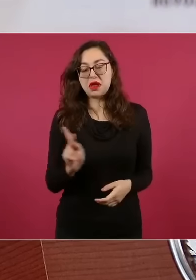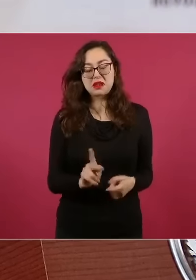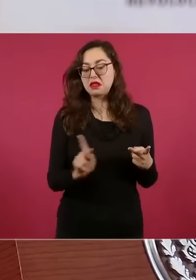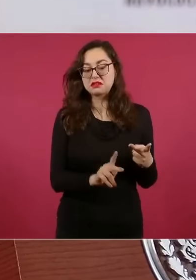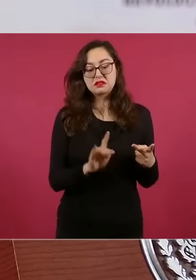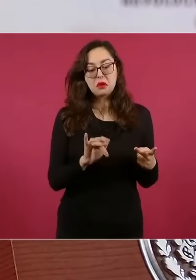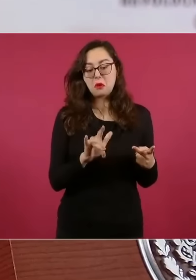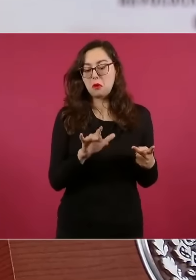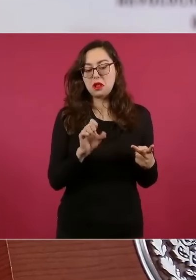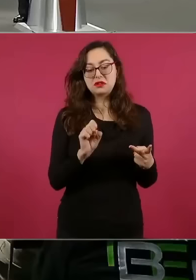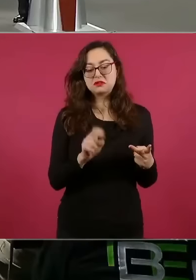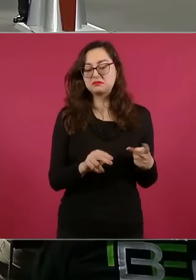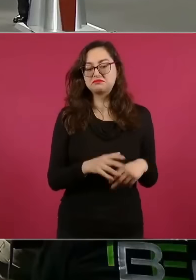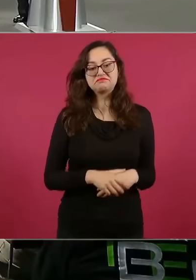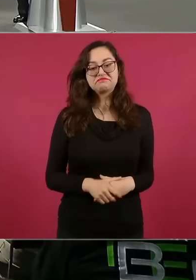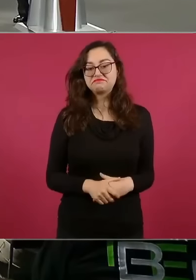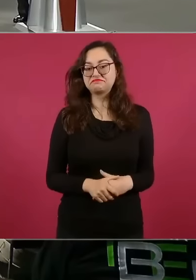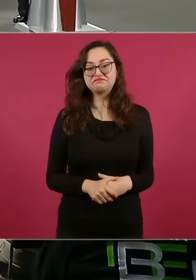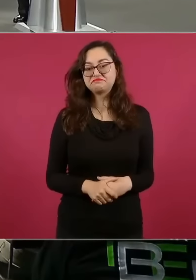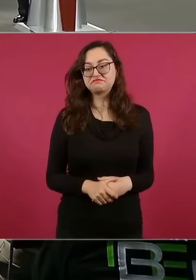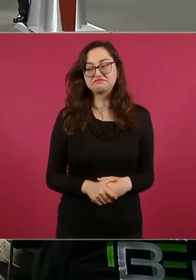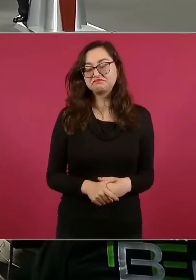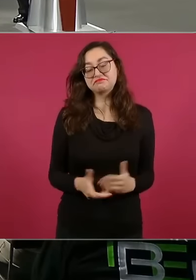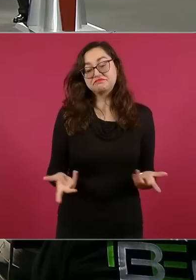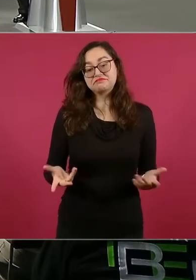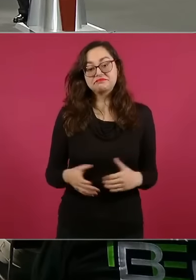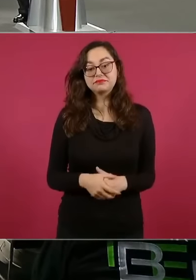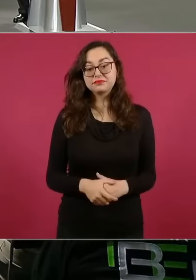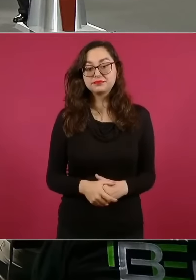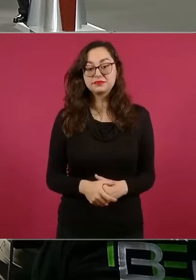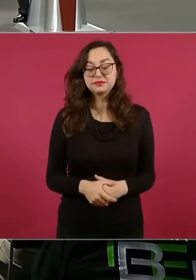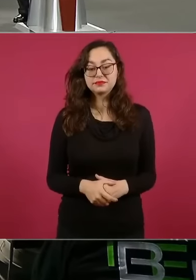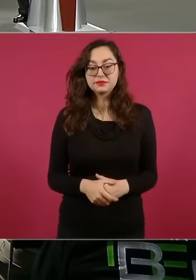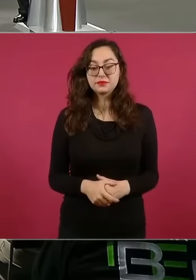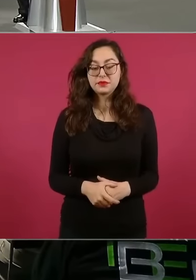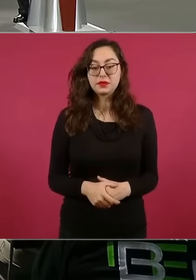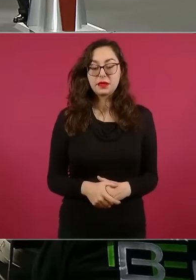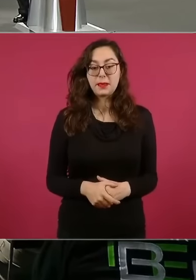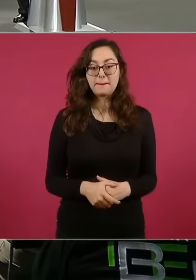que ayude todo esto y no